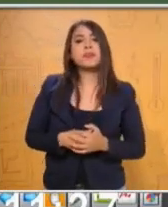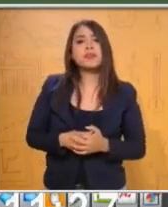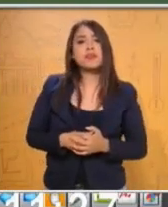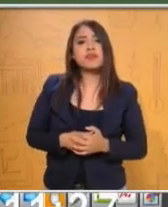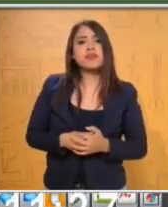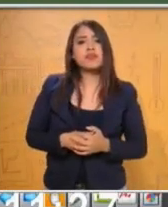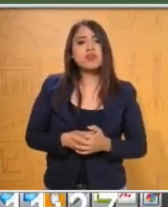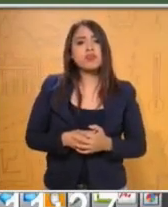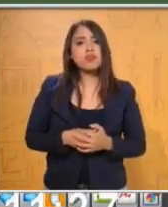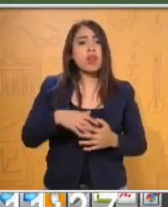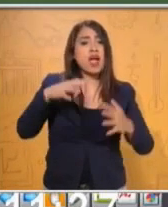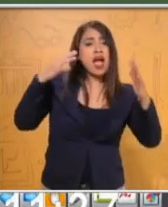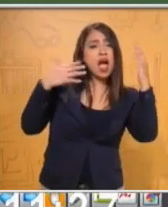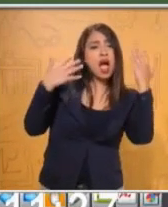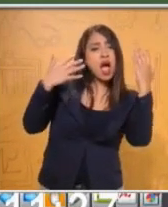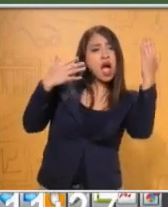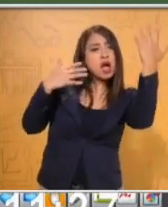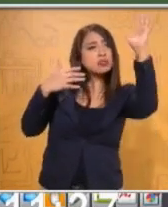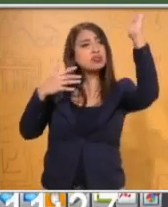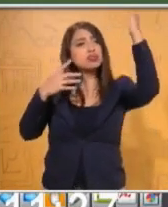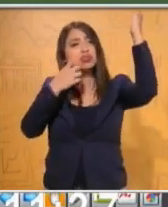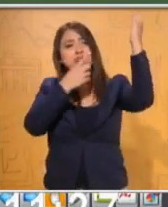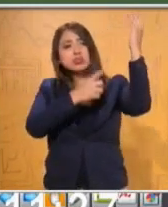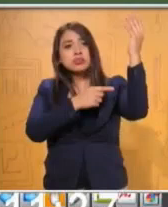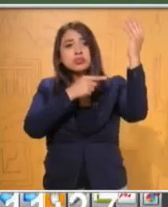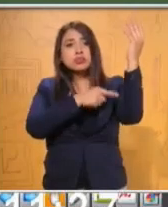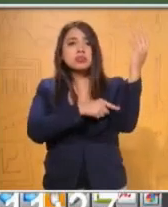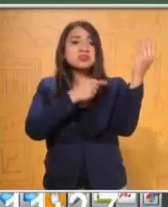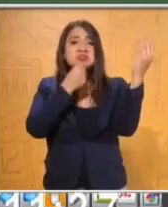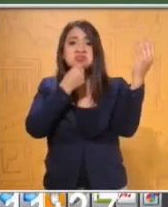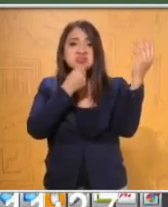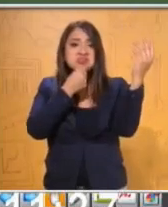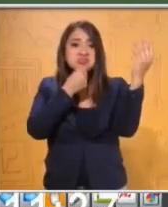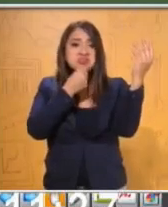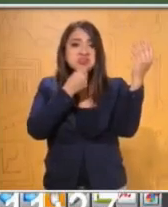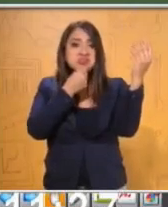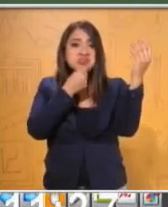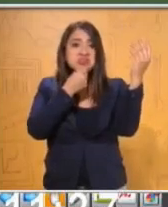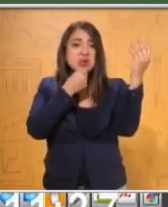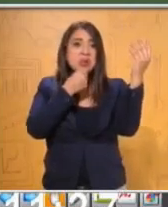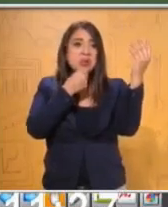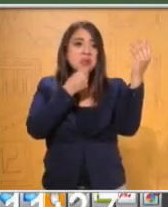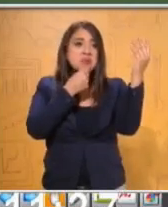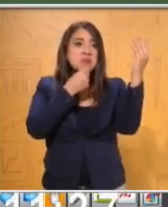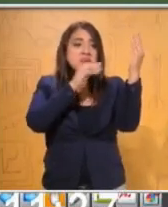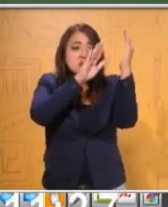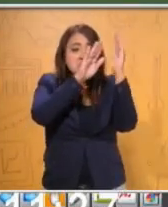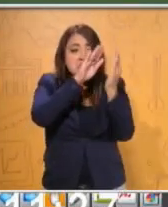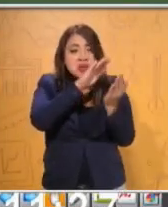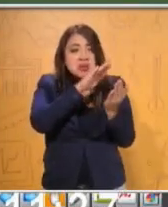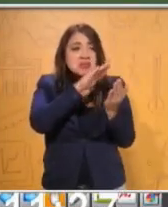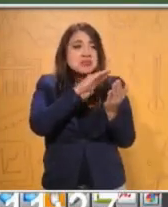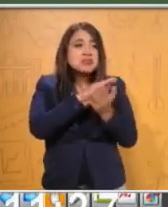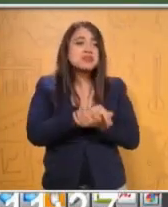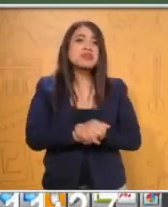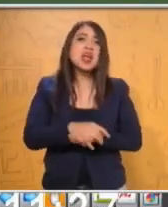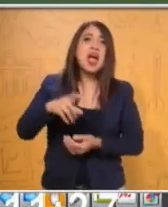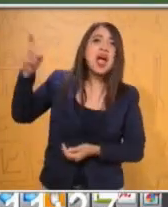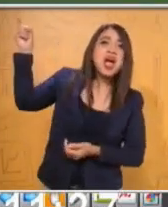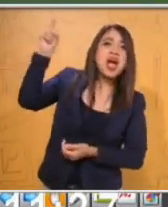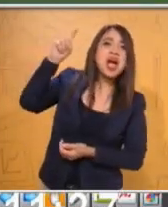inclinando sus ramas todo lo que podía. Pero el niño era demasiado pequeño. El gigante